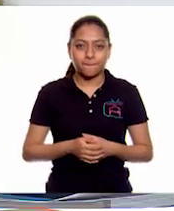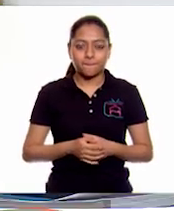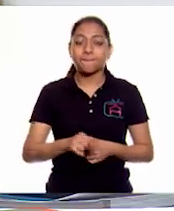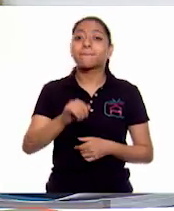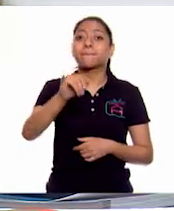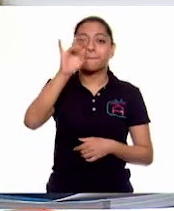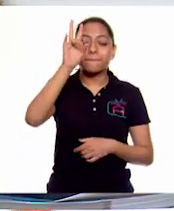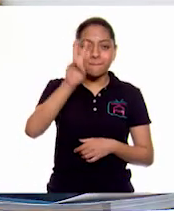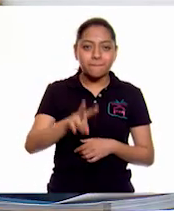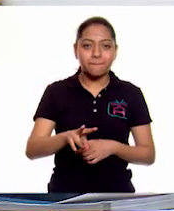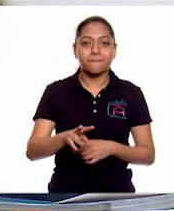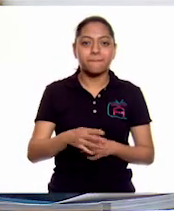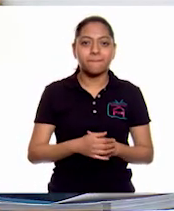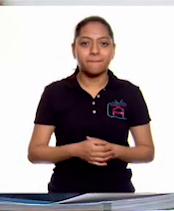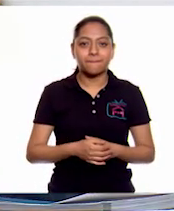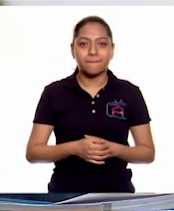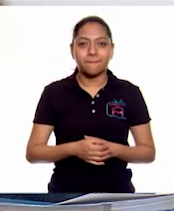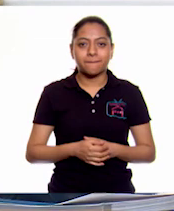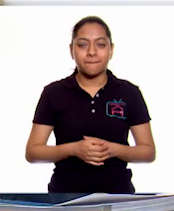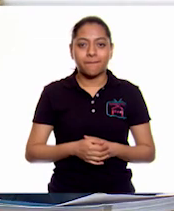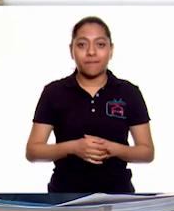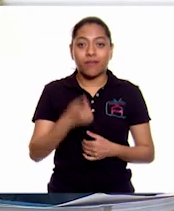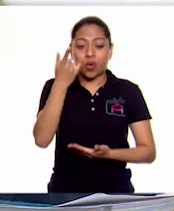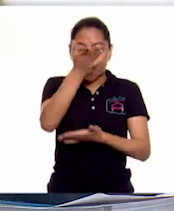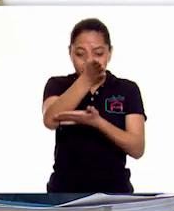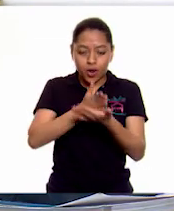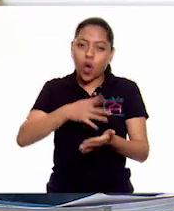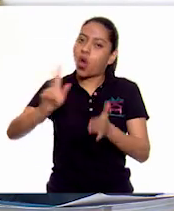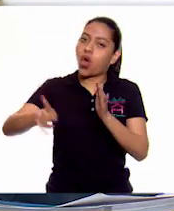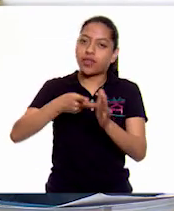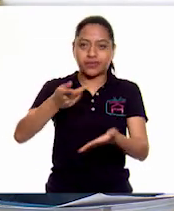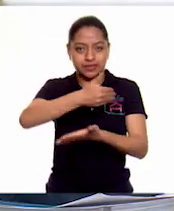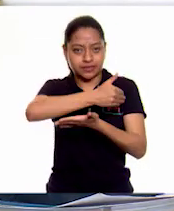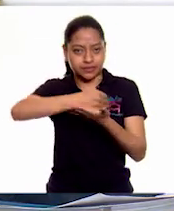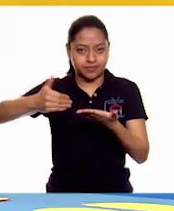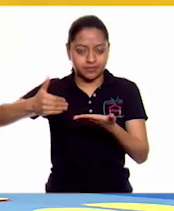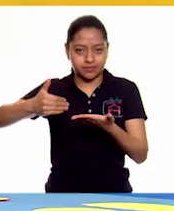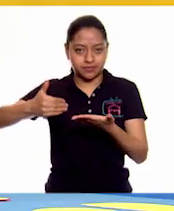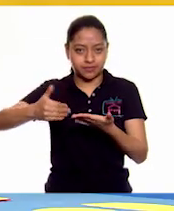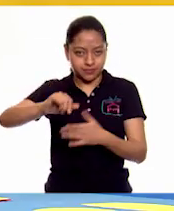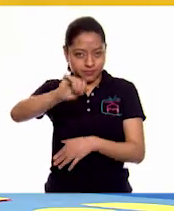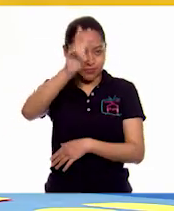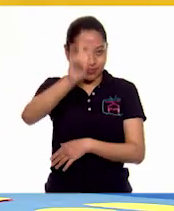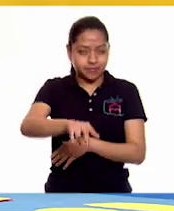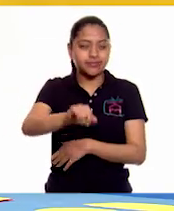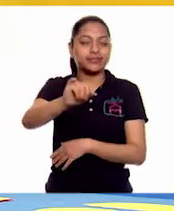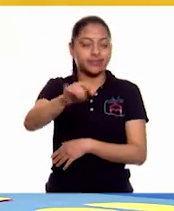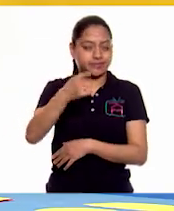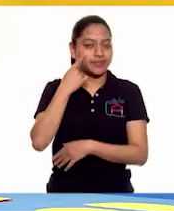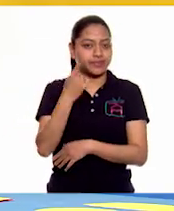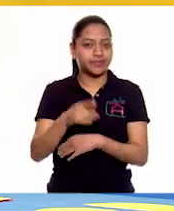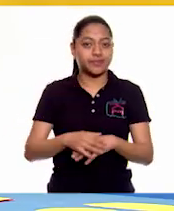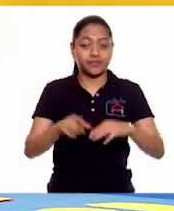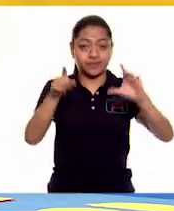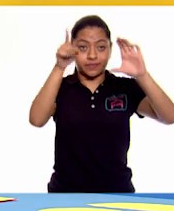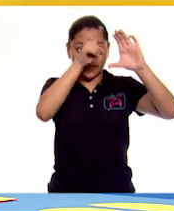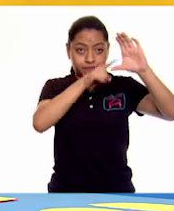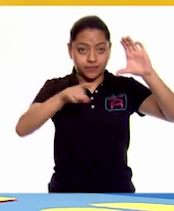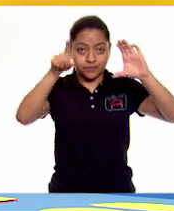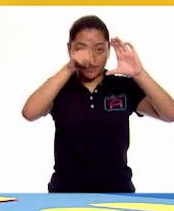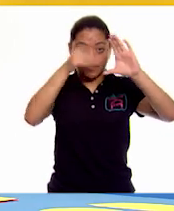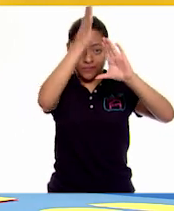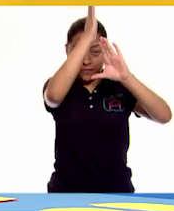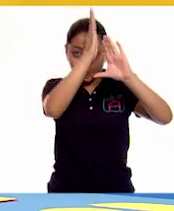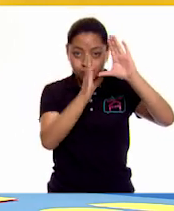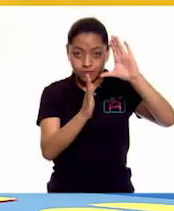cierto. Creo que es un medio cortado a la mitad, ¿verdad? Es correcto. Si dividimos el entero en dos